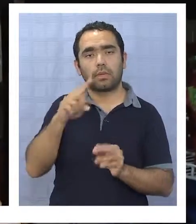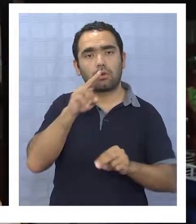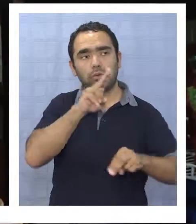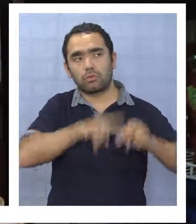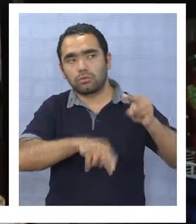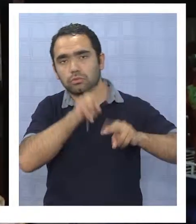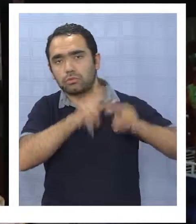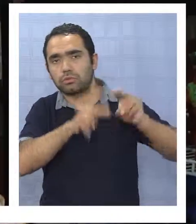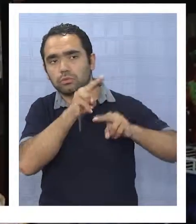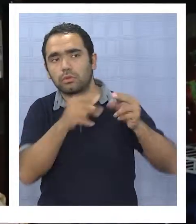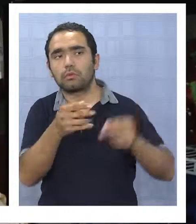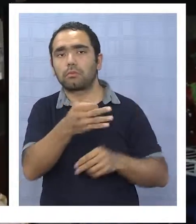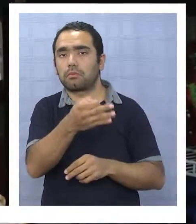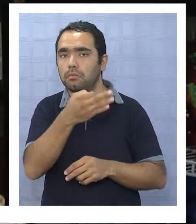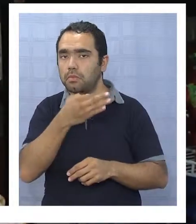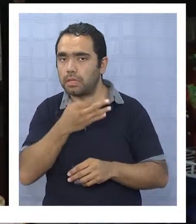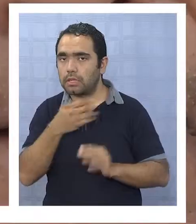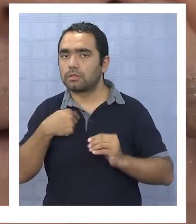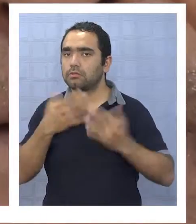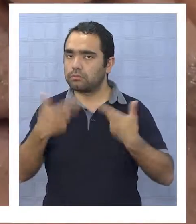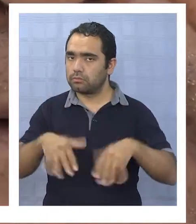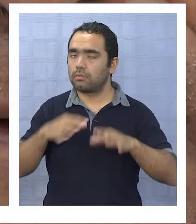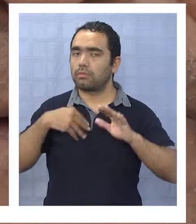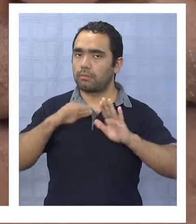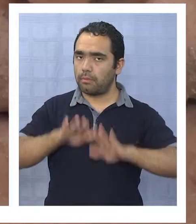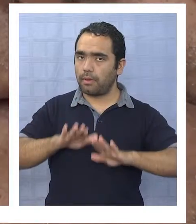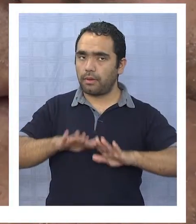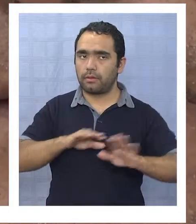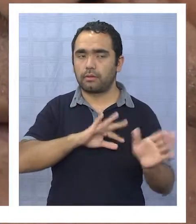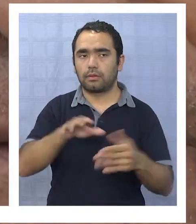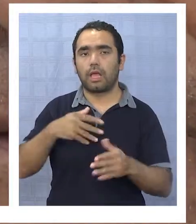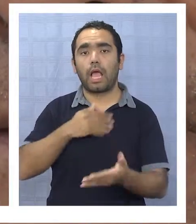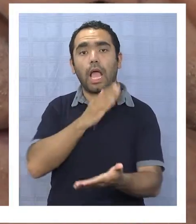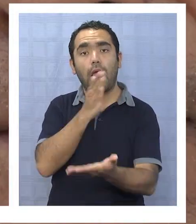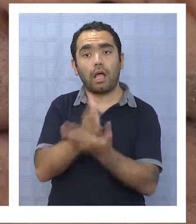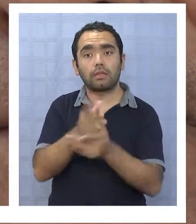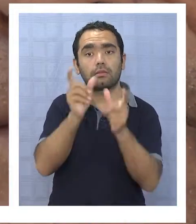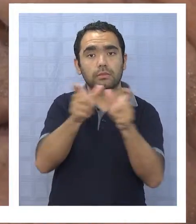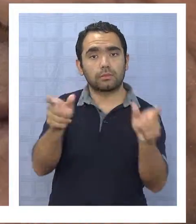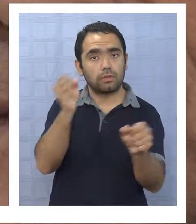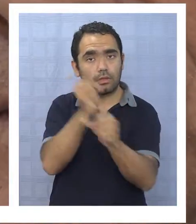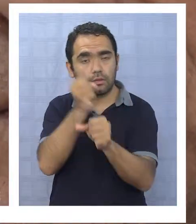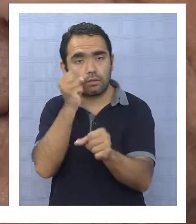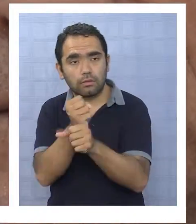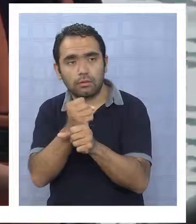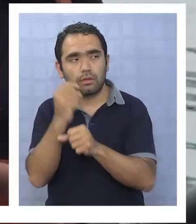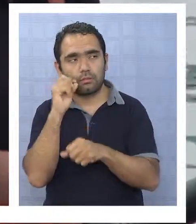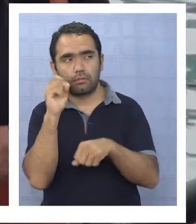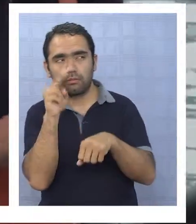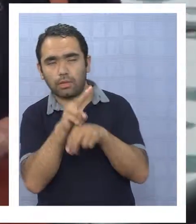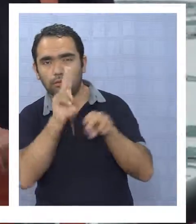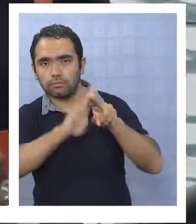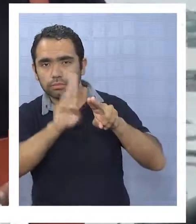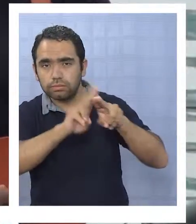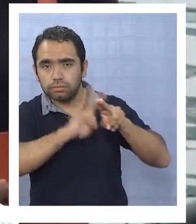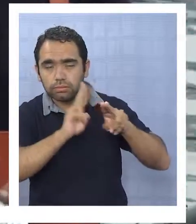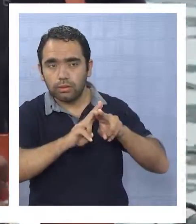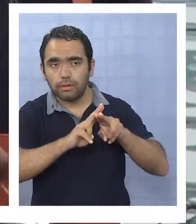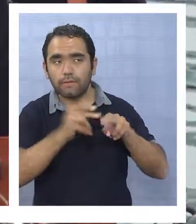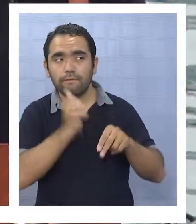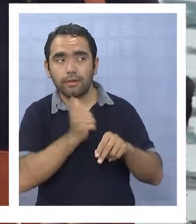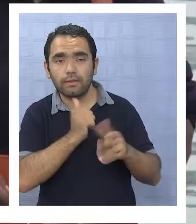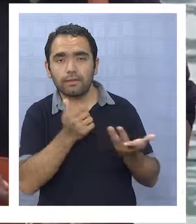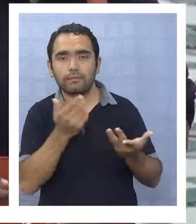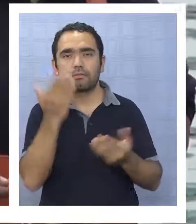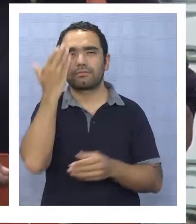construcción, nos dijeron de que íbamos a estar acá. Hasta que los pescadores no vean señales concretas de la remodelación de su caleta, seguirán